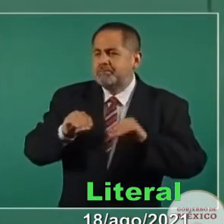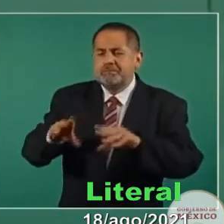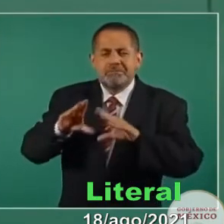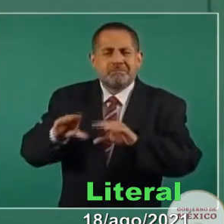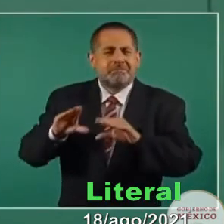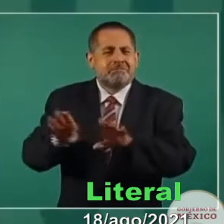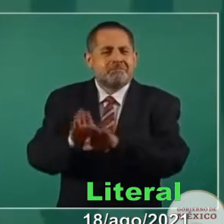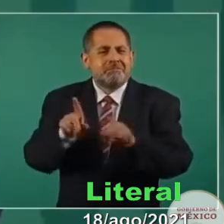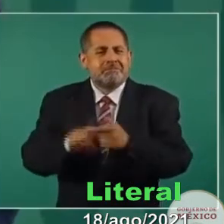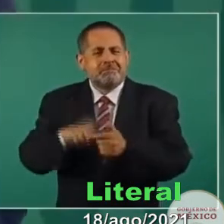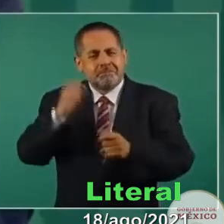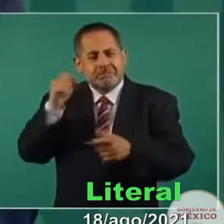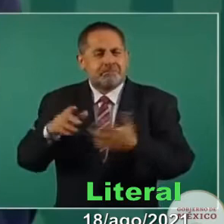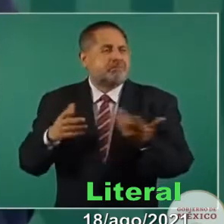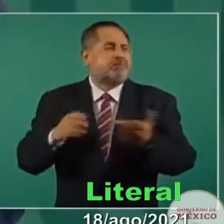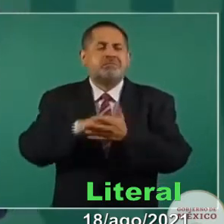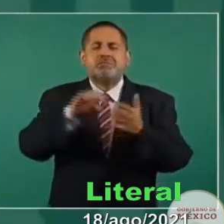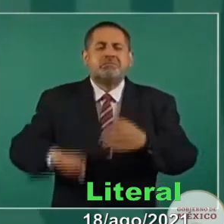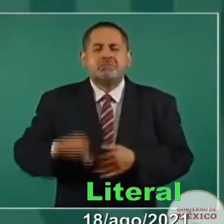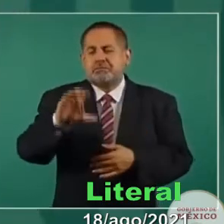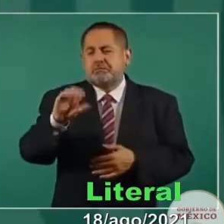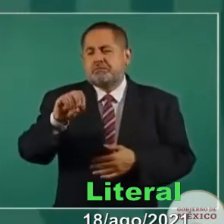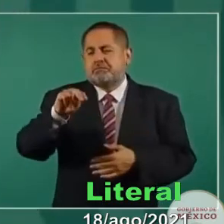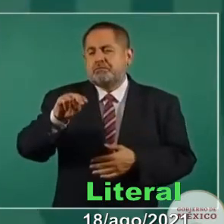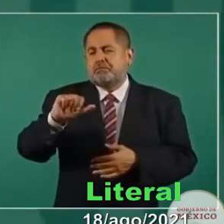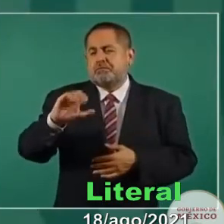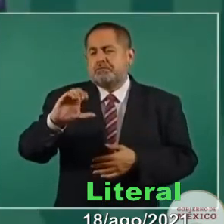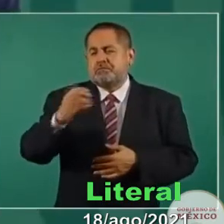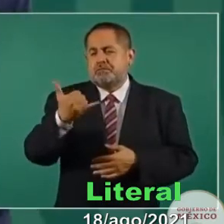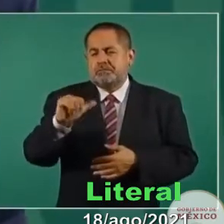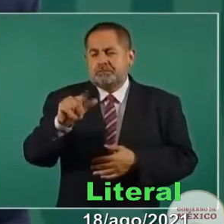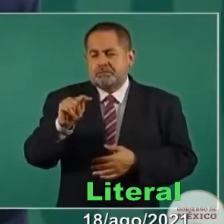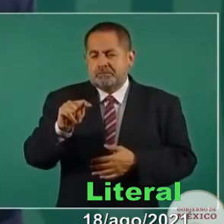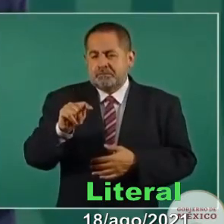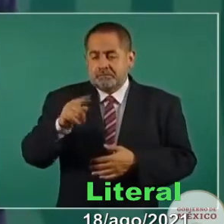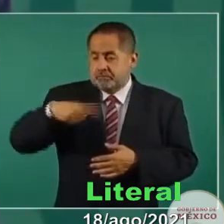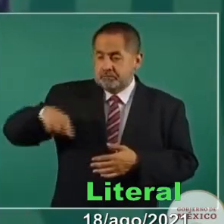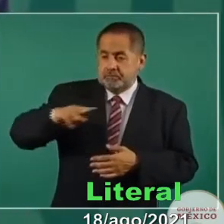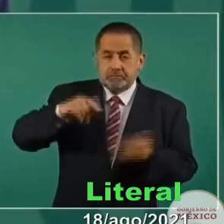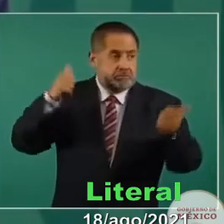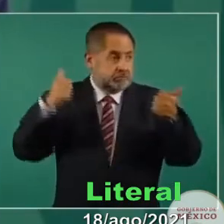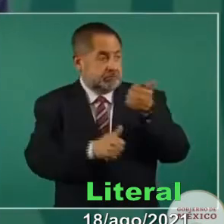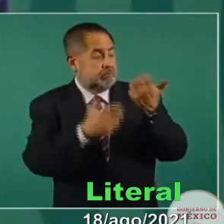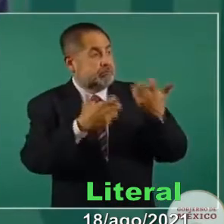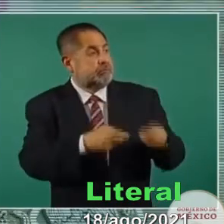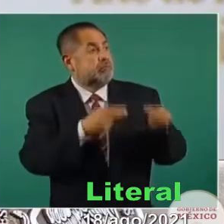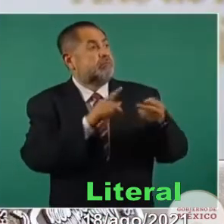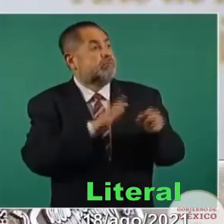O que Conacyt esté al servicio de las empresas.